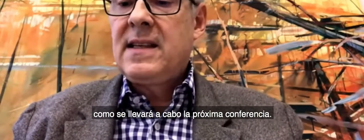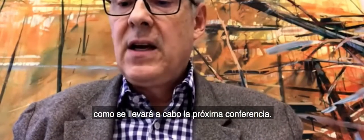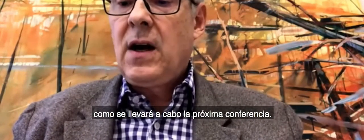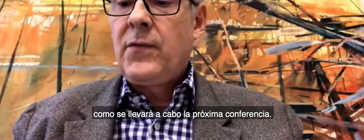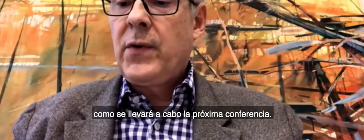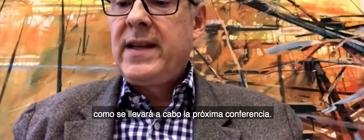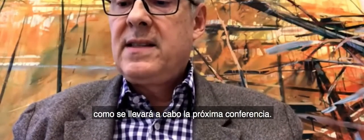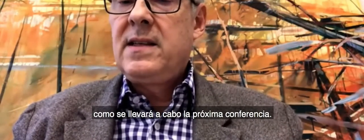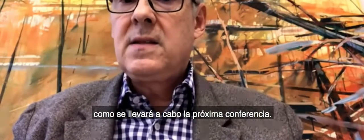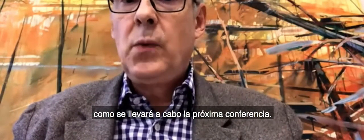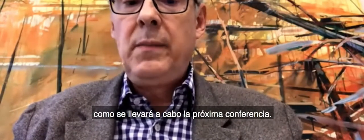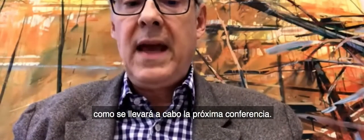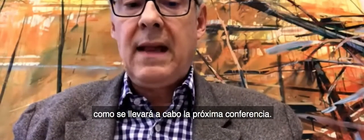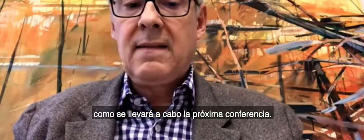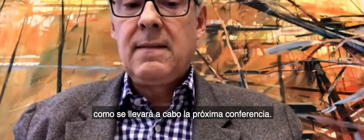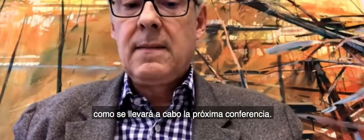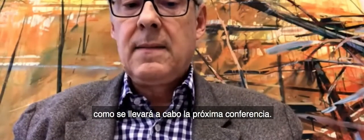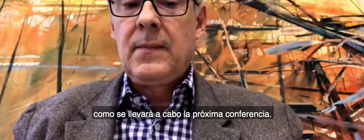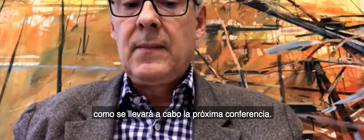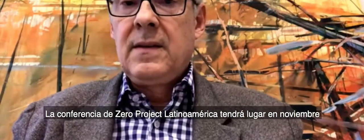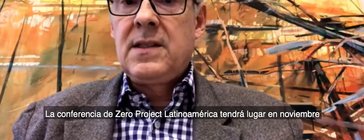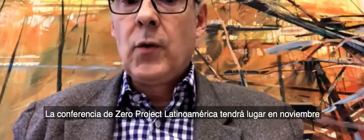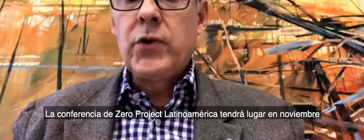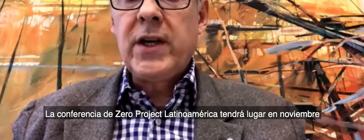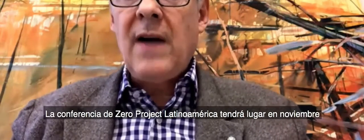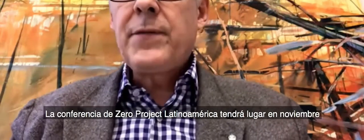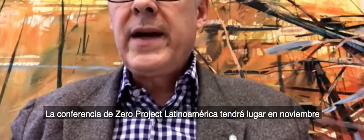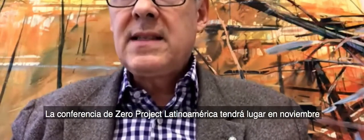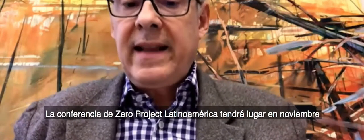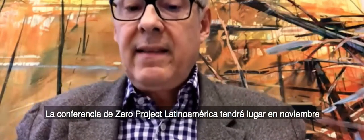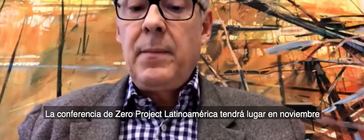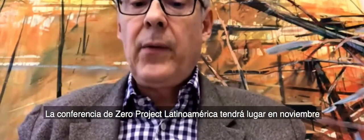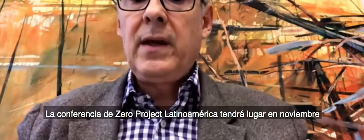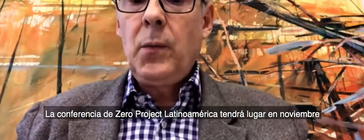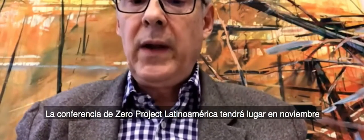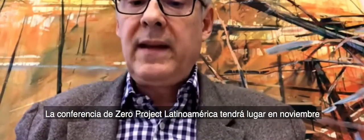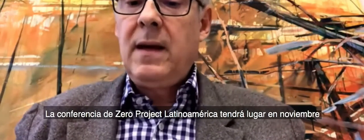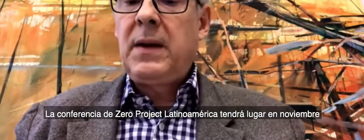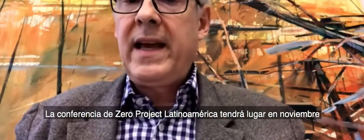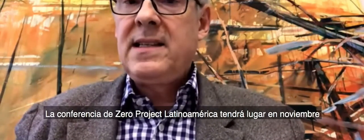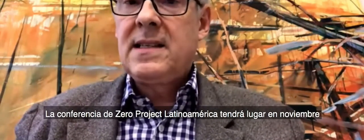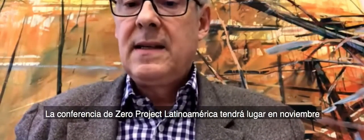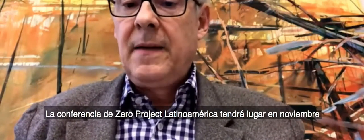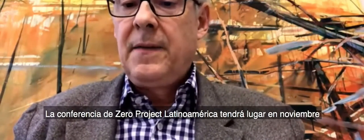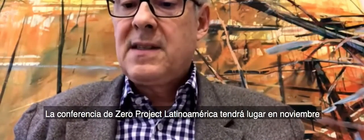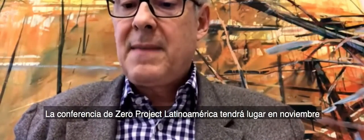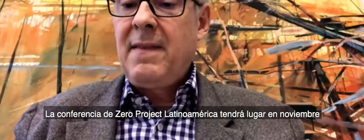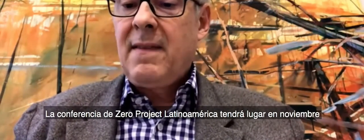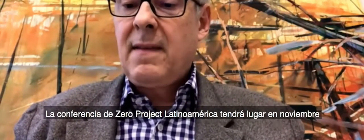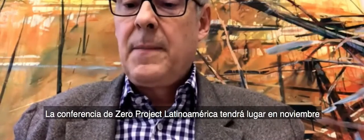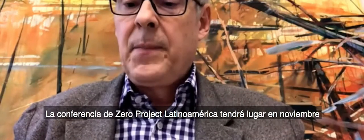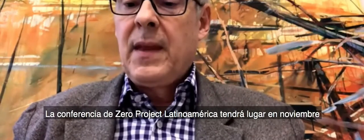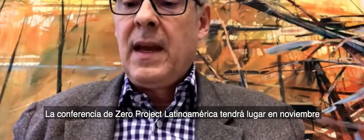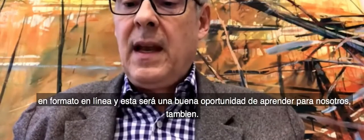next conferences will be held. The Zero Project Conference Latin America will take place this